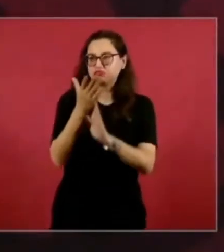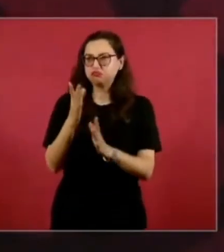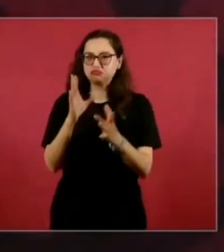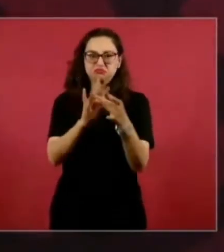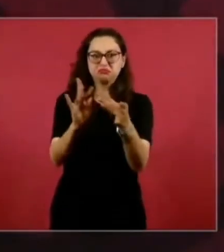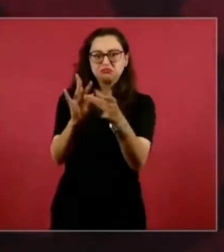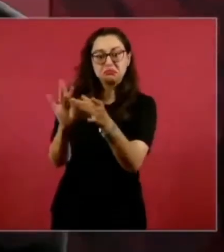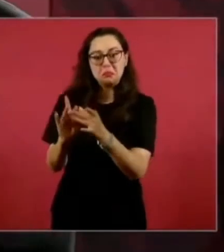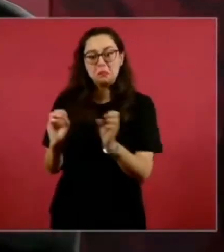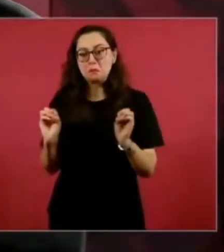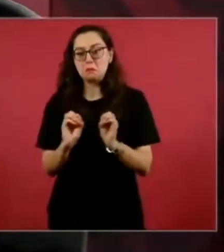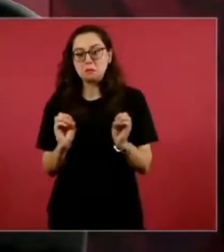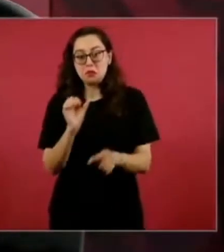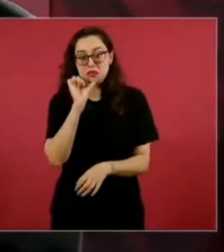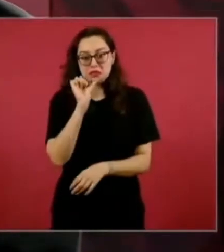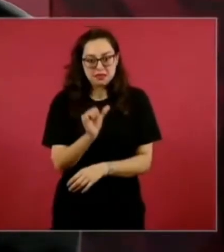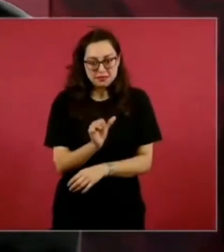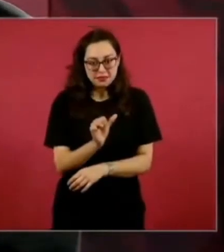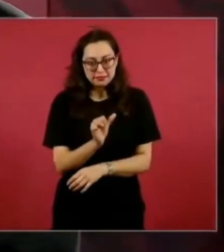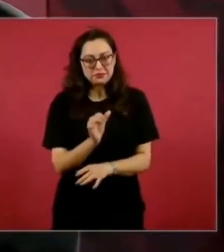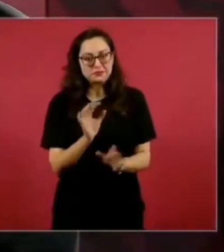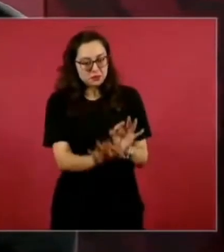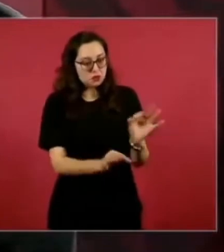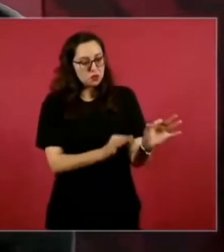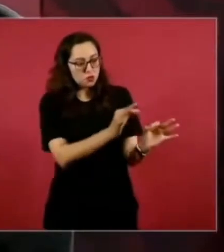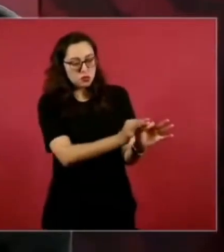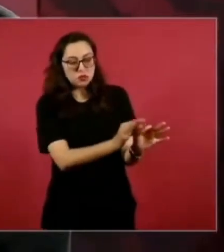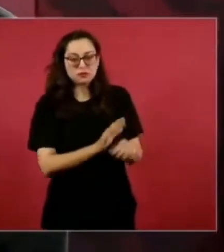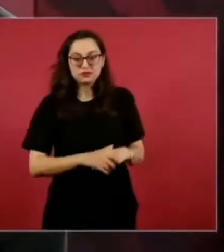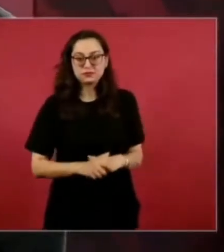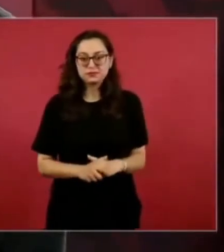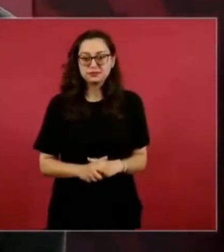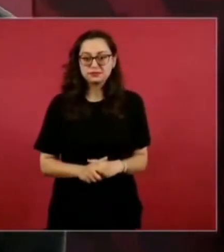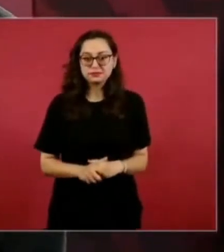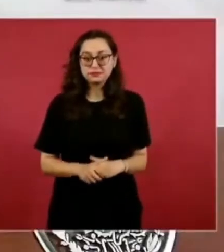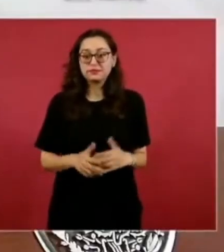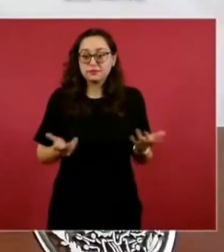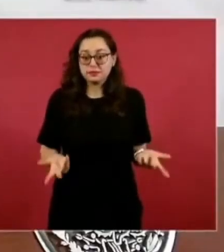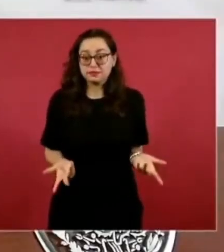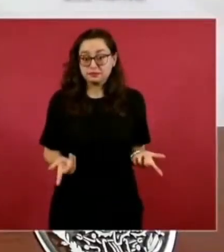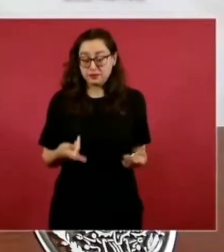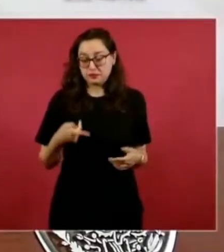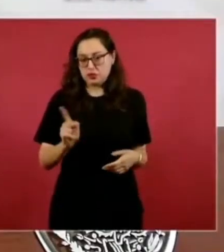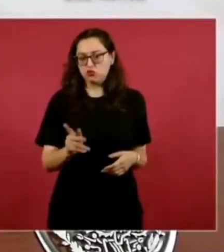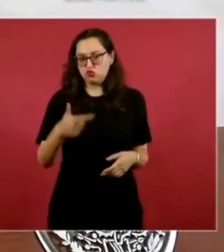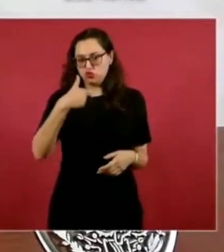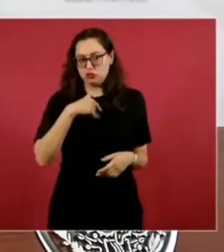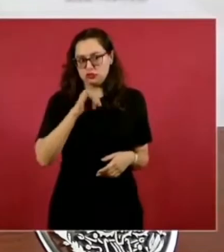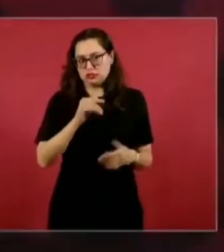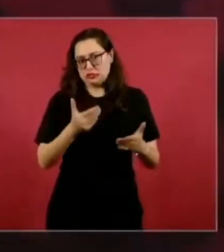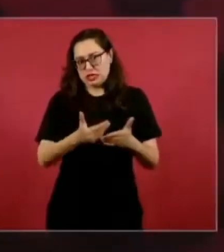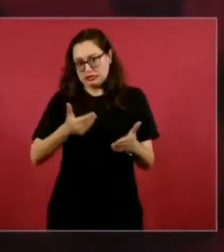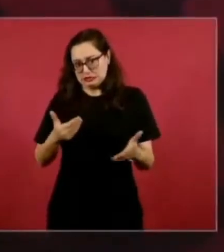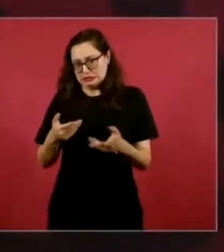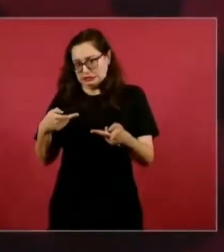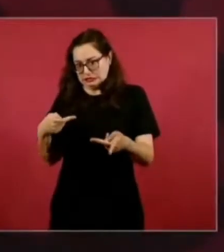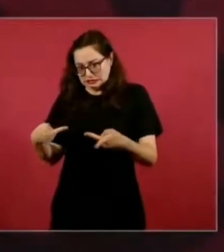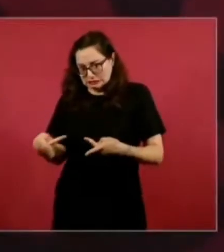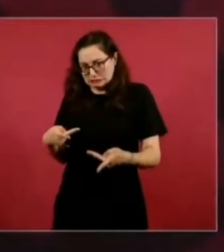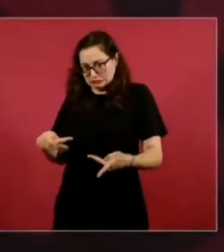yo a veces tengo que actuar de manera precavida. Y me llevé